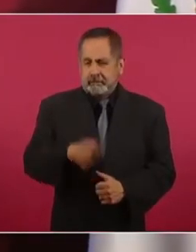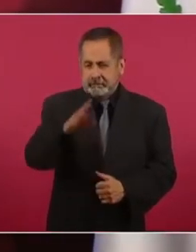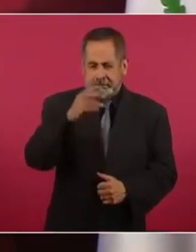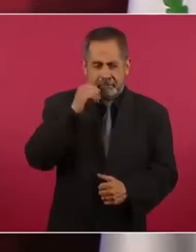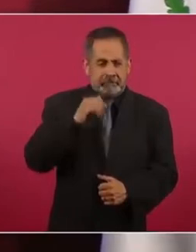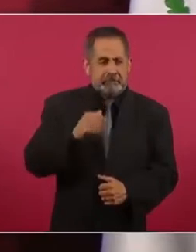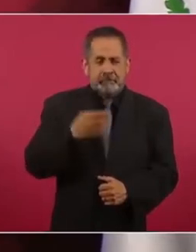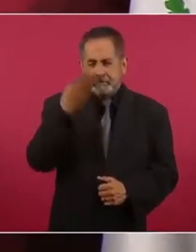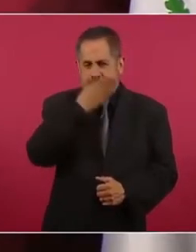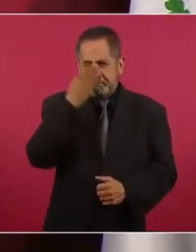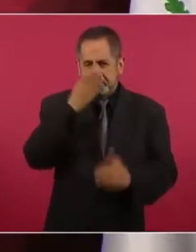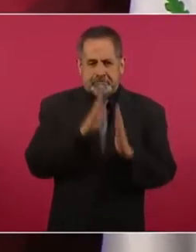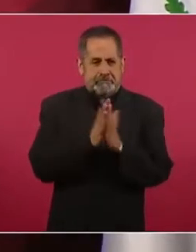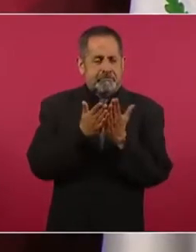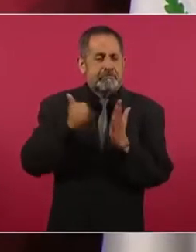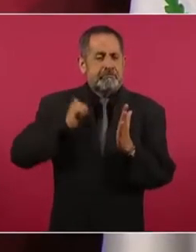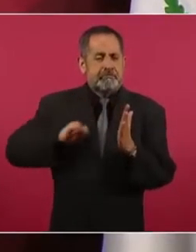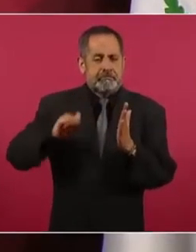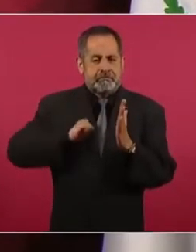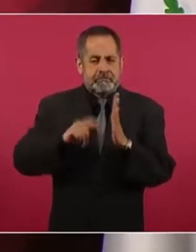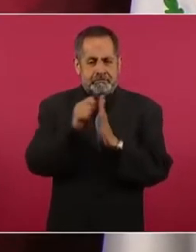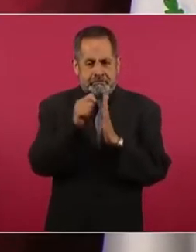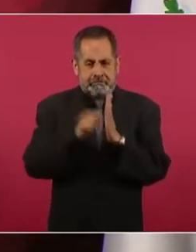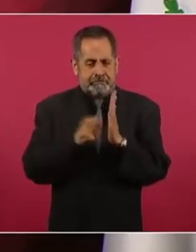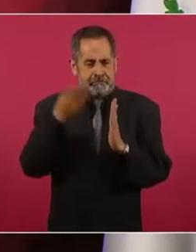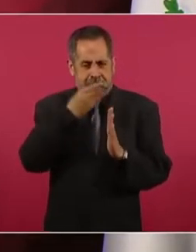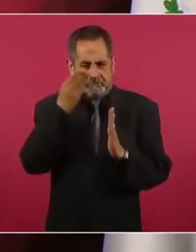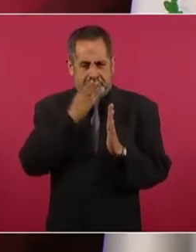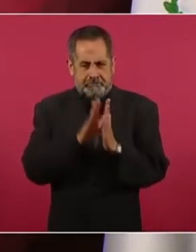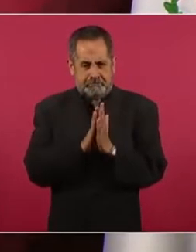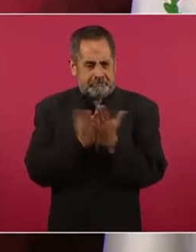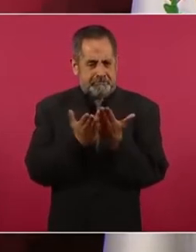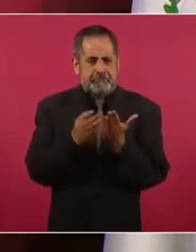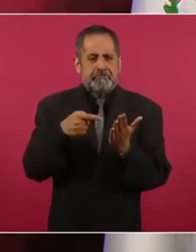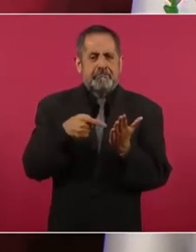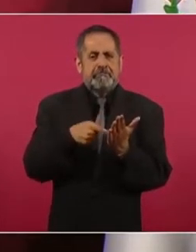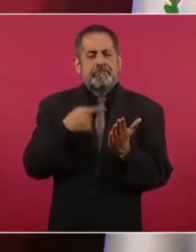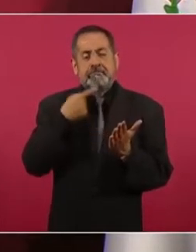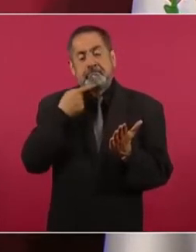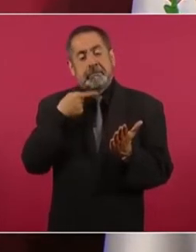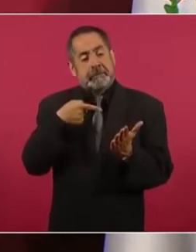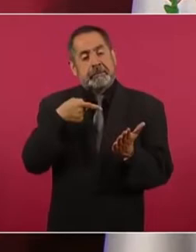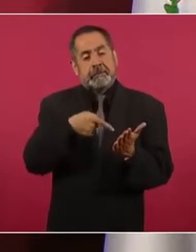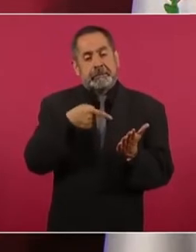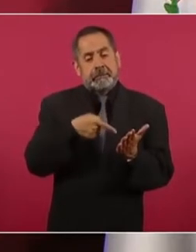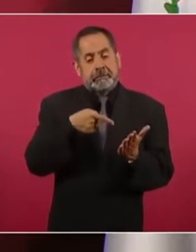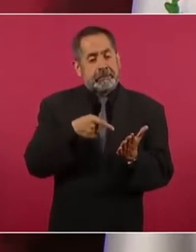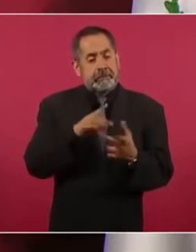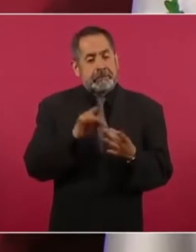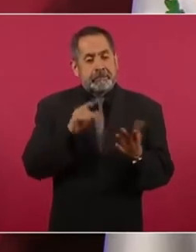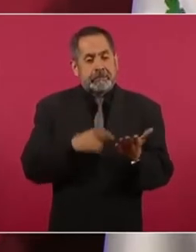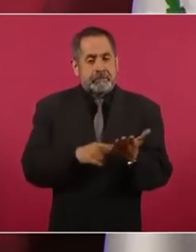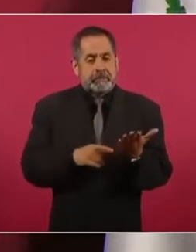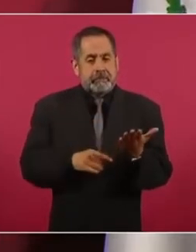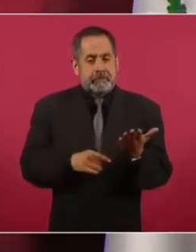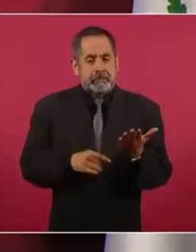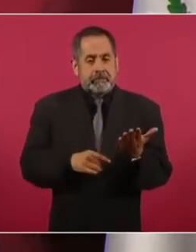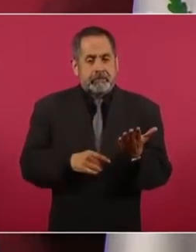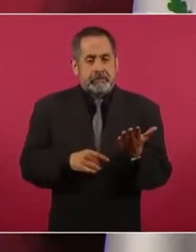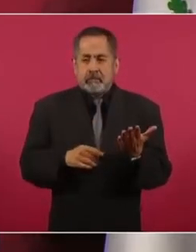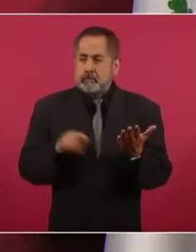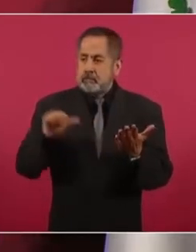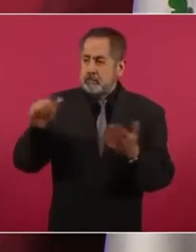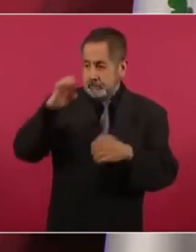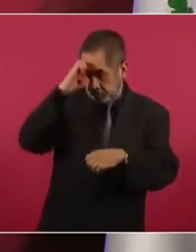se establece, no trates mal al